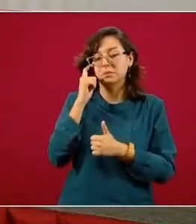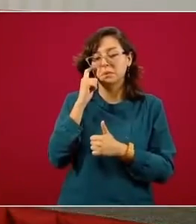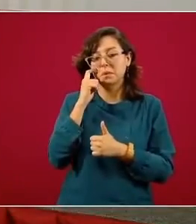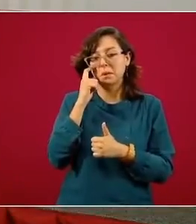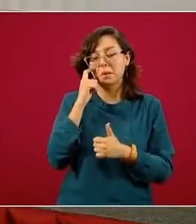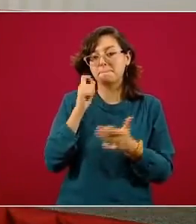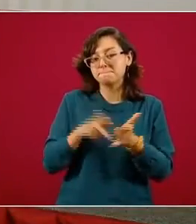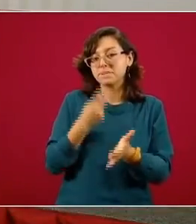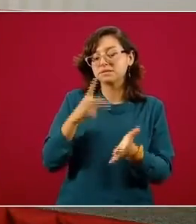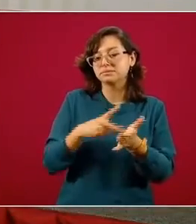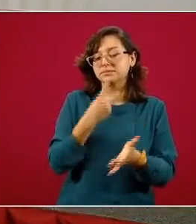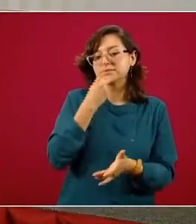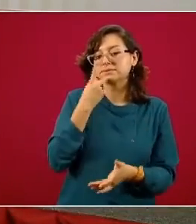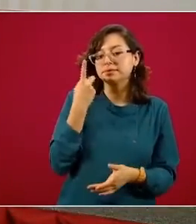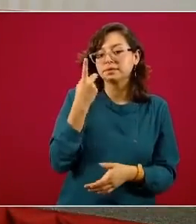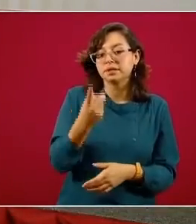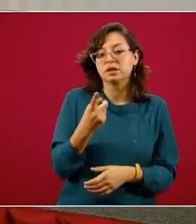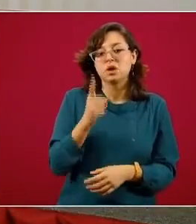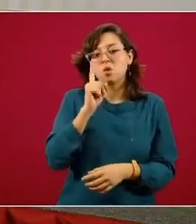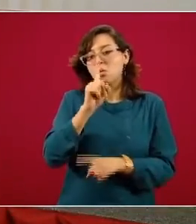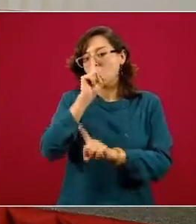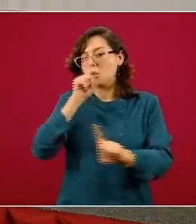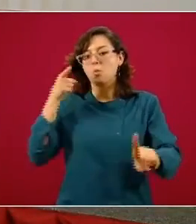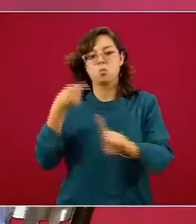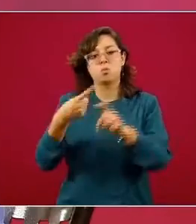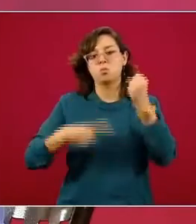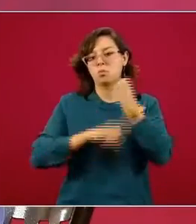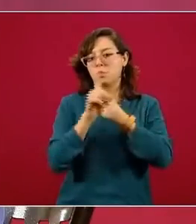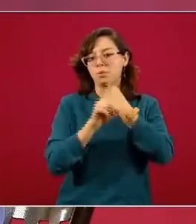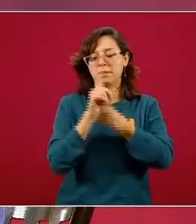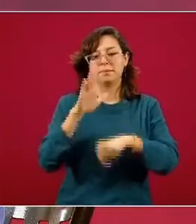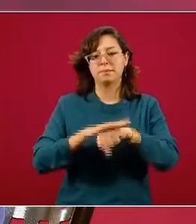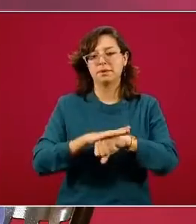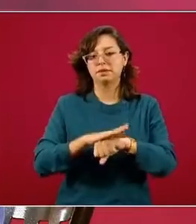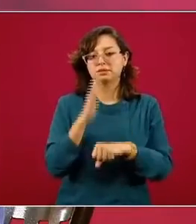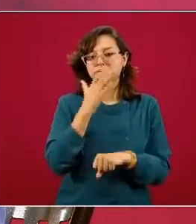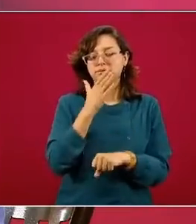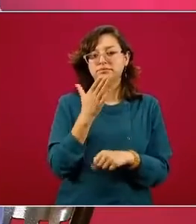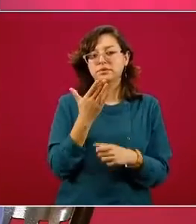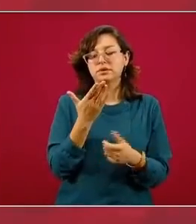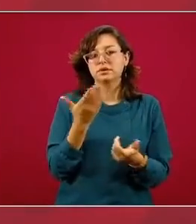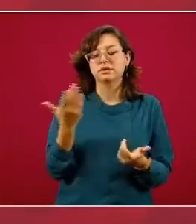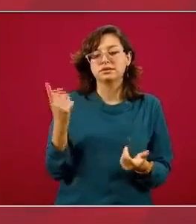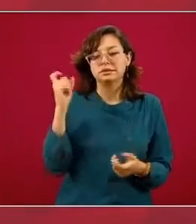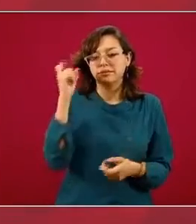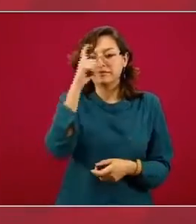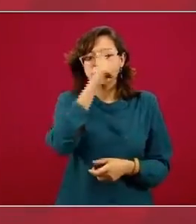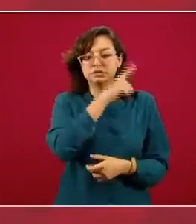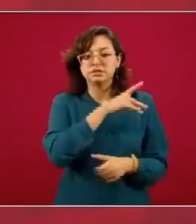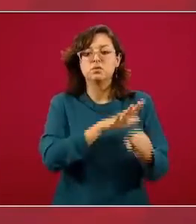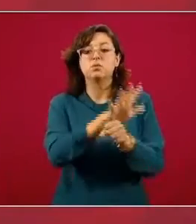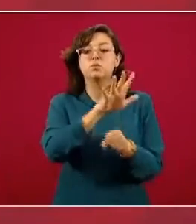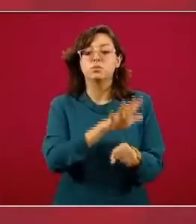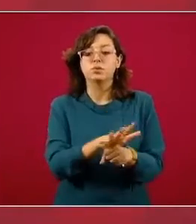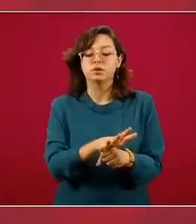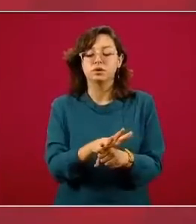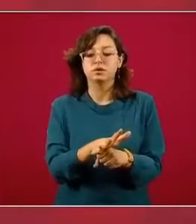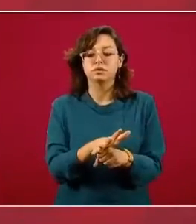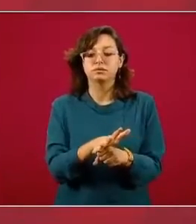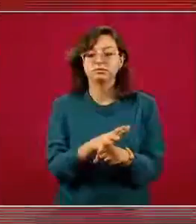hemos comentado en múltiples ocasiones, uno de los retos principales para lograr que se cumplieran esas medidas fue que